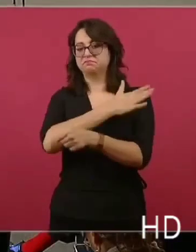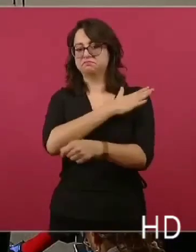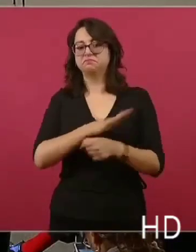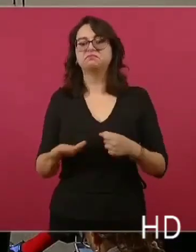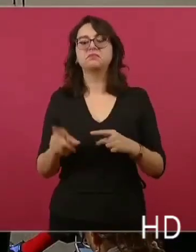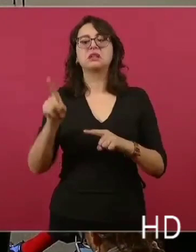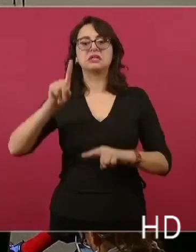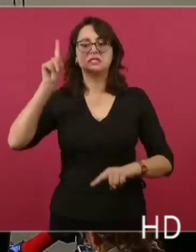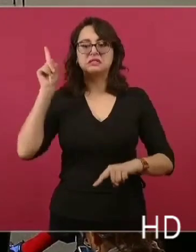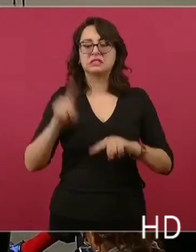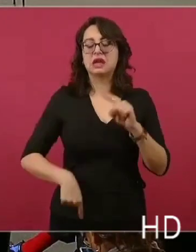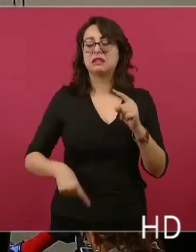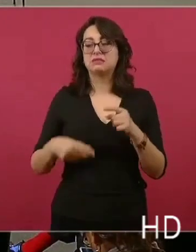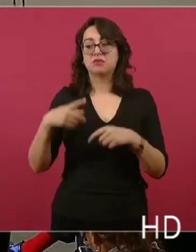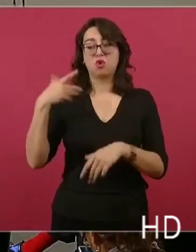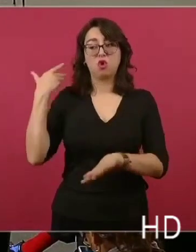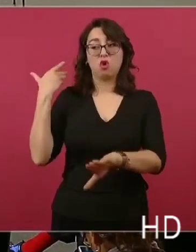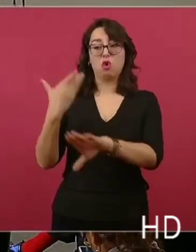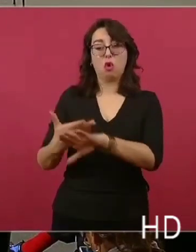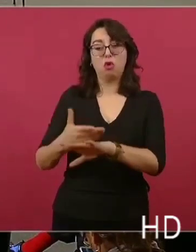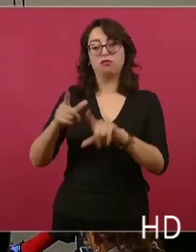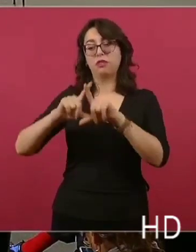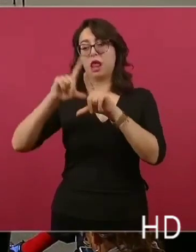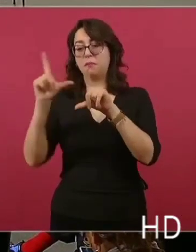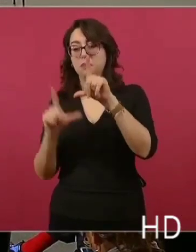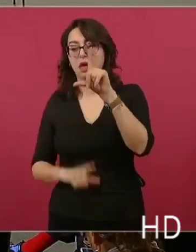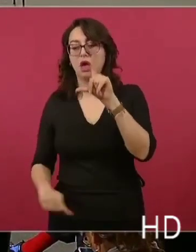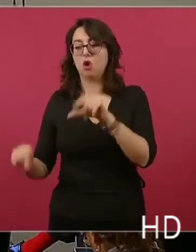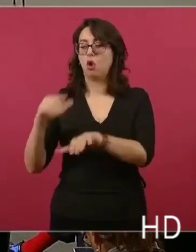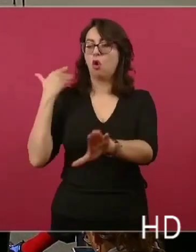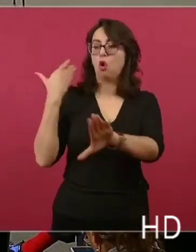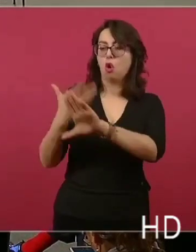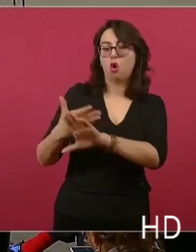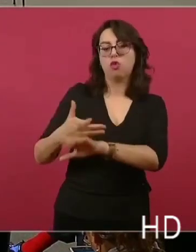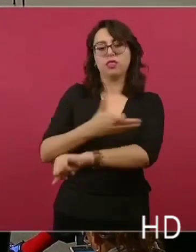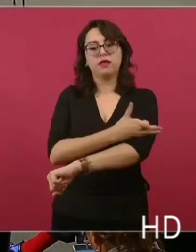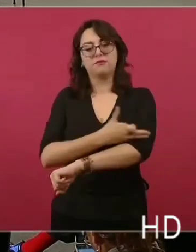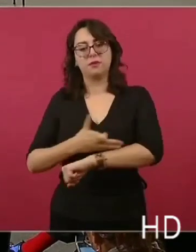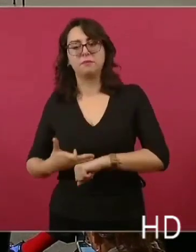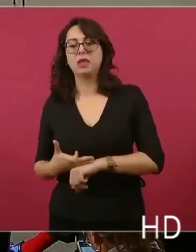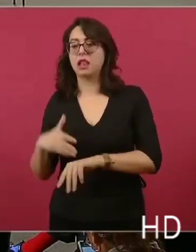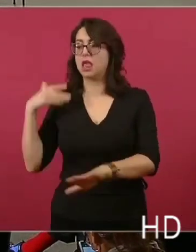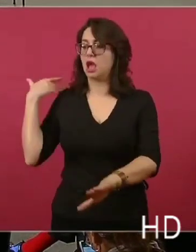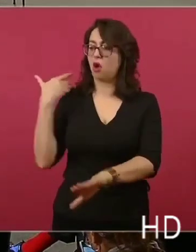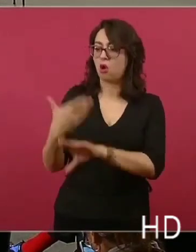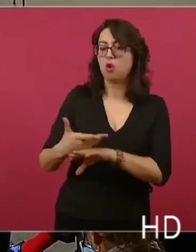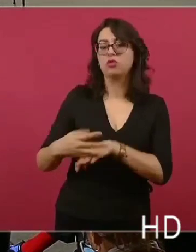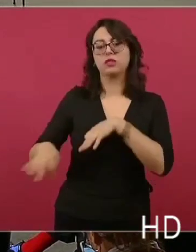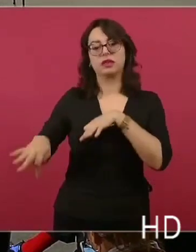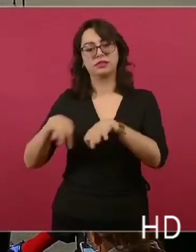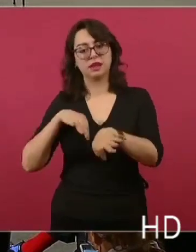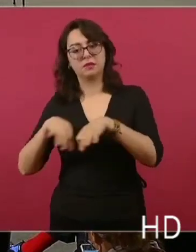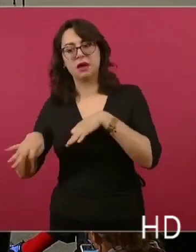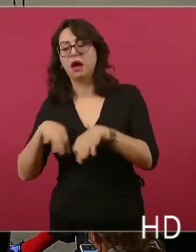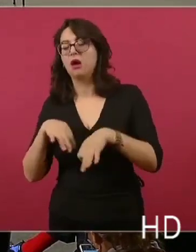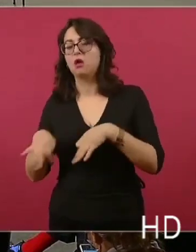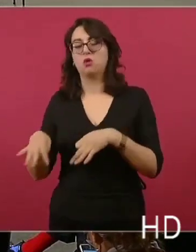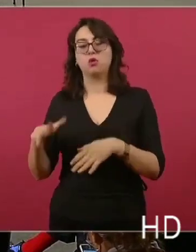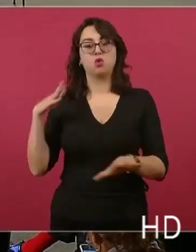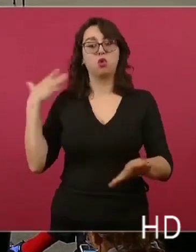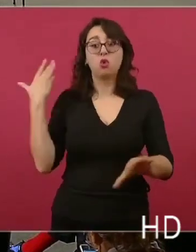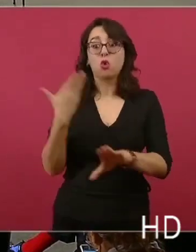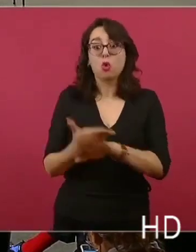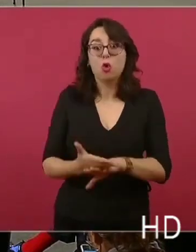daño no solamente le ha hecho a las familias, a las personas, a los trabajadores, sino también a la forma de